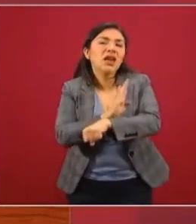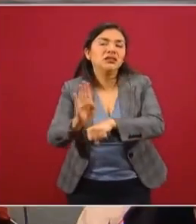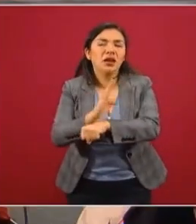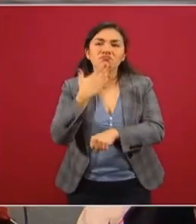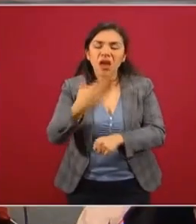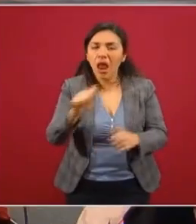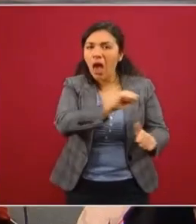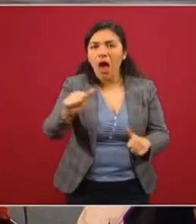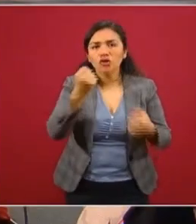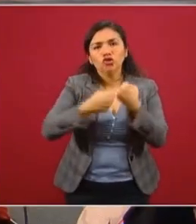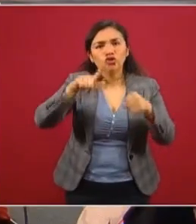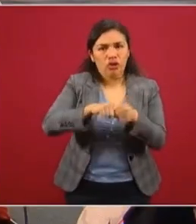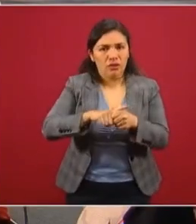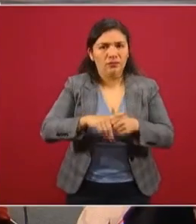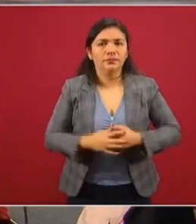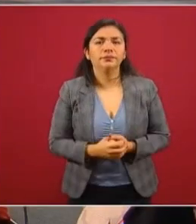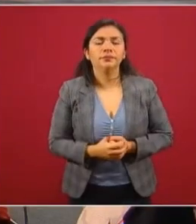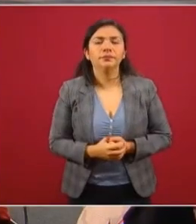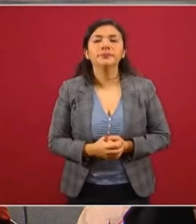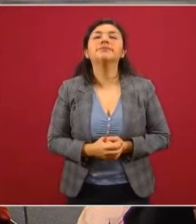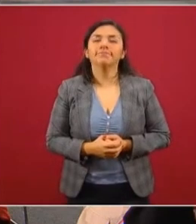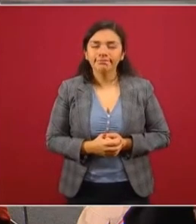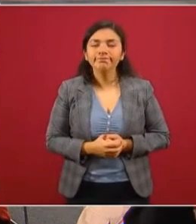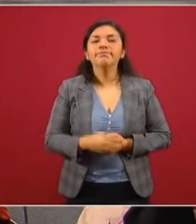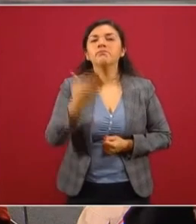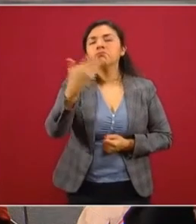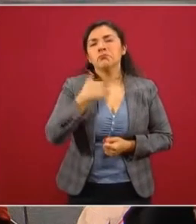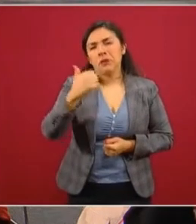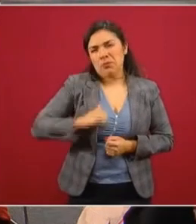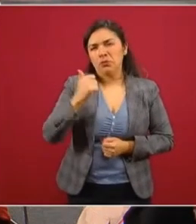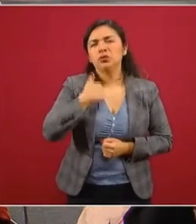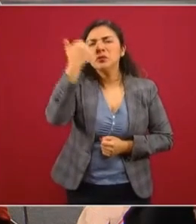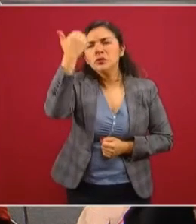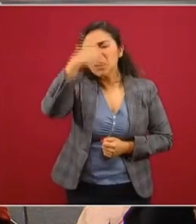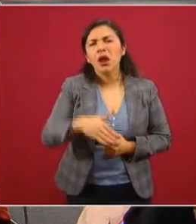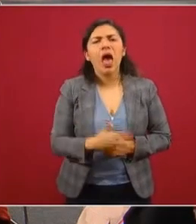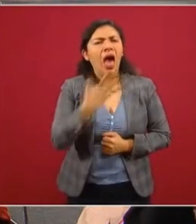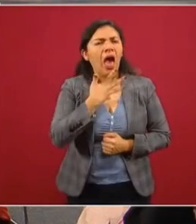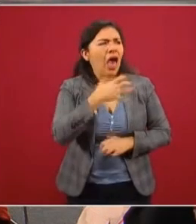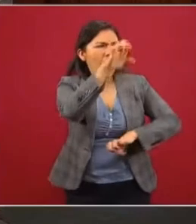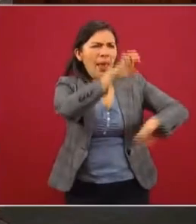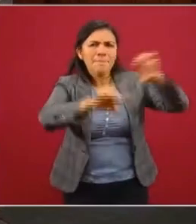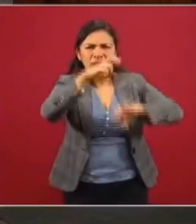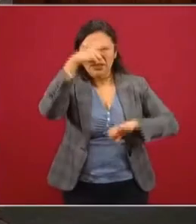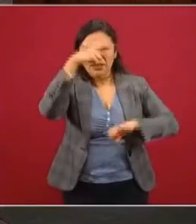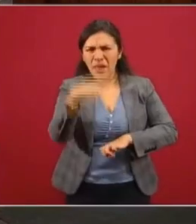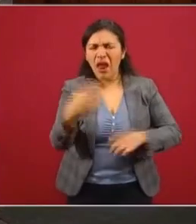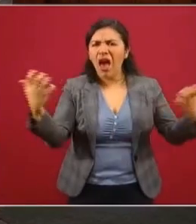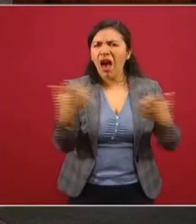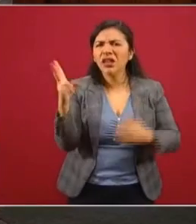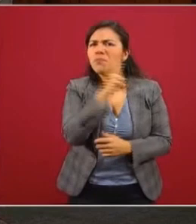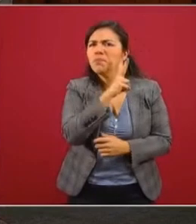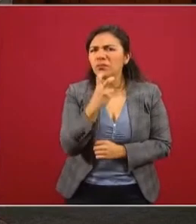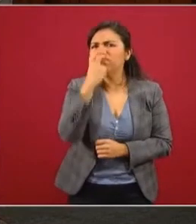en su caso, el cuidado ambiental. Aprovechando, quiero preguntarle. ¿Hay muchas empresas mexicanas de ventiladores